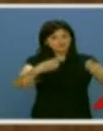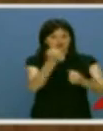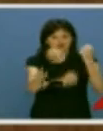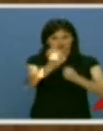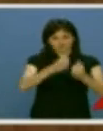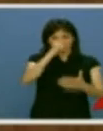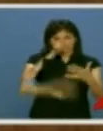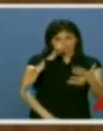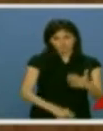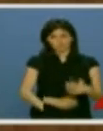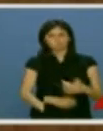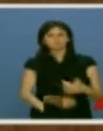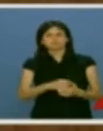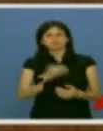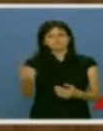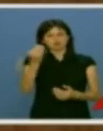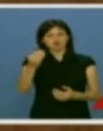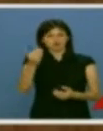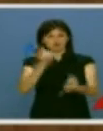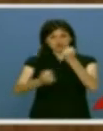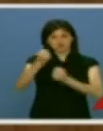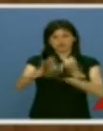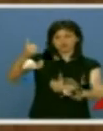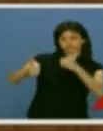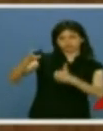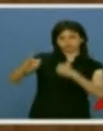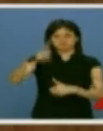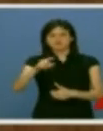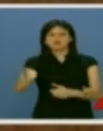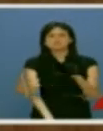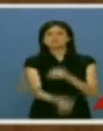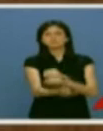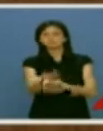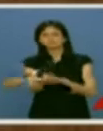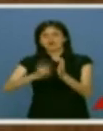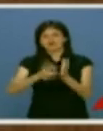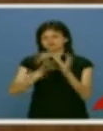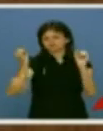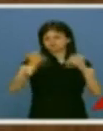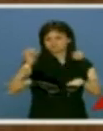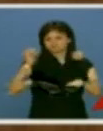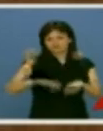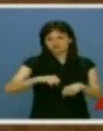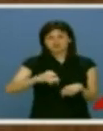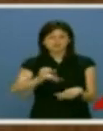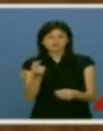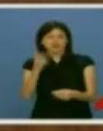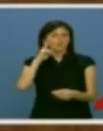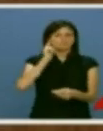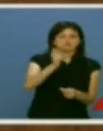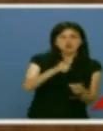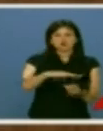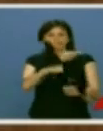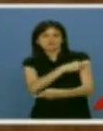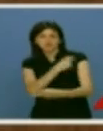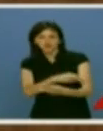duras, que mejoraron la competitividad de nuestra economía y que aprobaron leyes y pusieron en marcha los que garantizaron el actual sistema de pensiones, de sanidad,